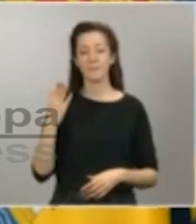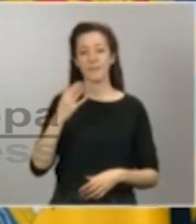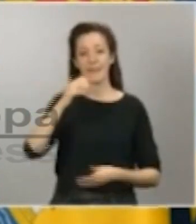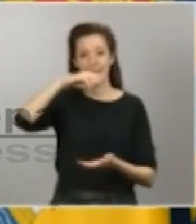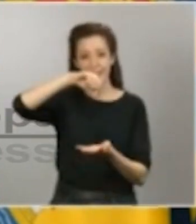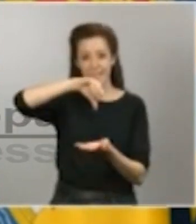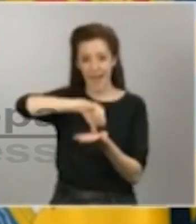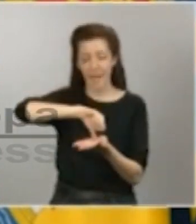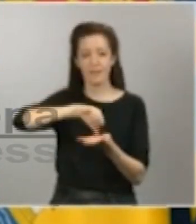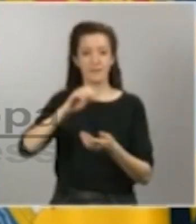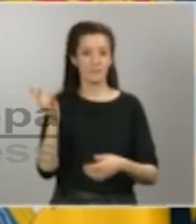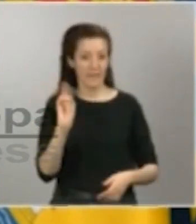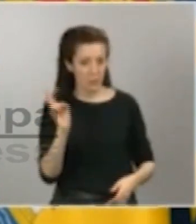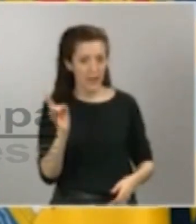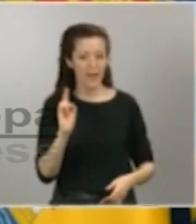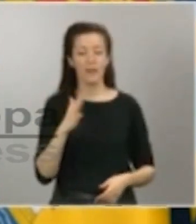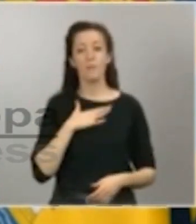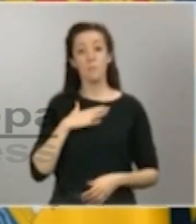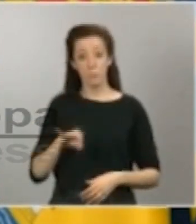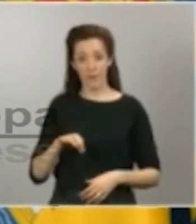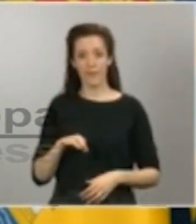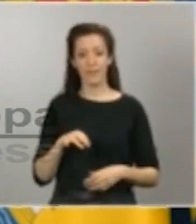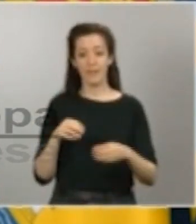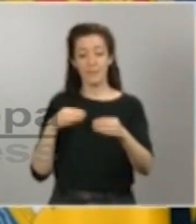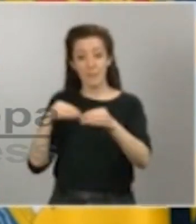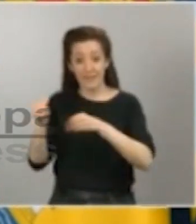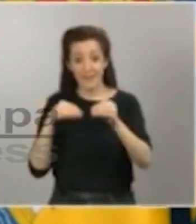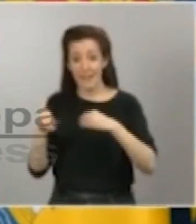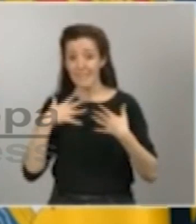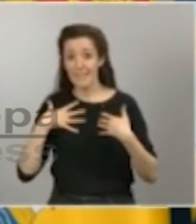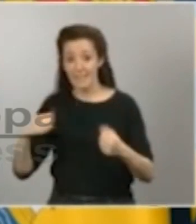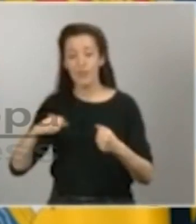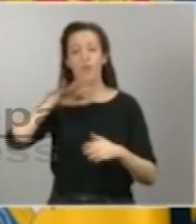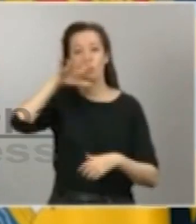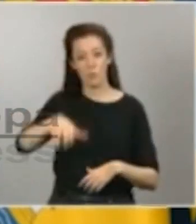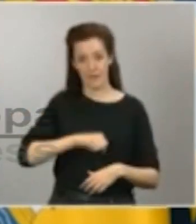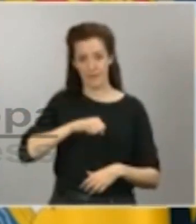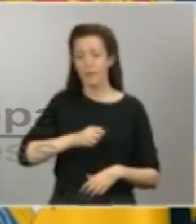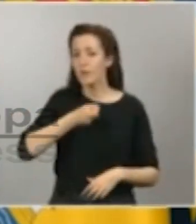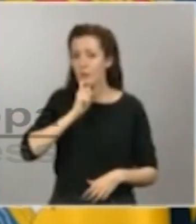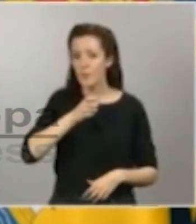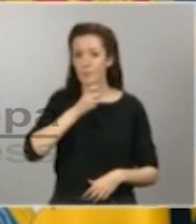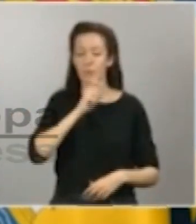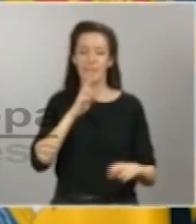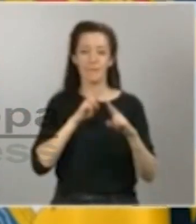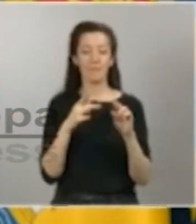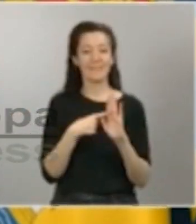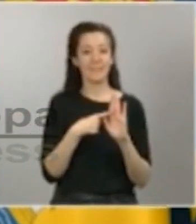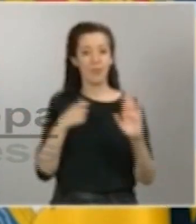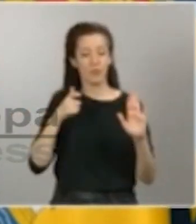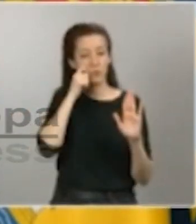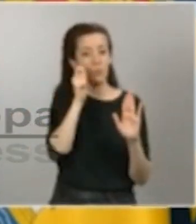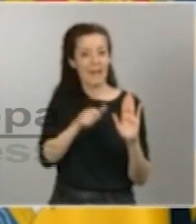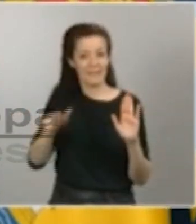material sanitario, equipamiento sanitario, utilizando la excepción humanitaria. Tenemos que asegurarnos que todo el mundo